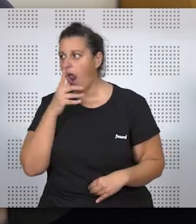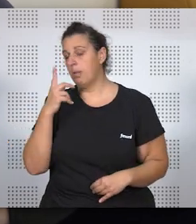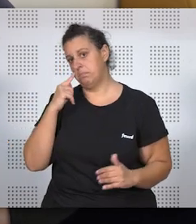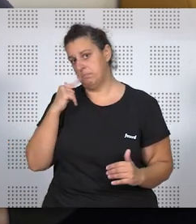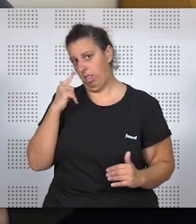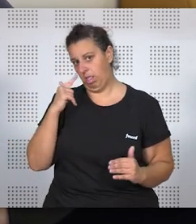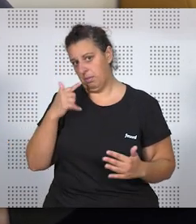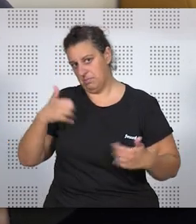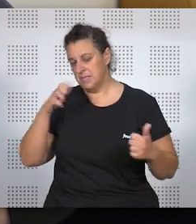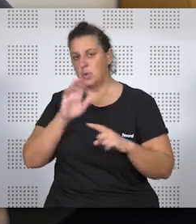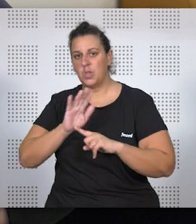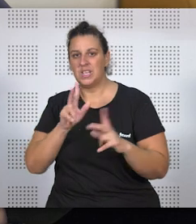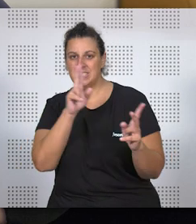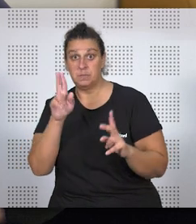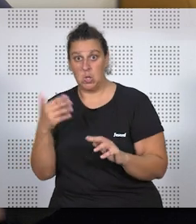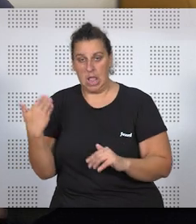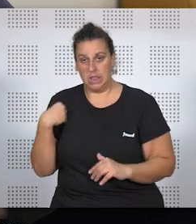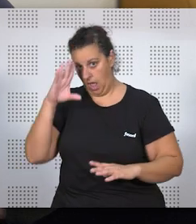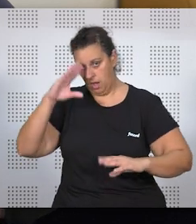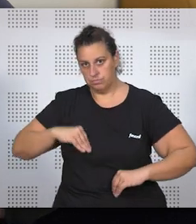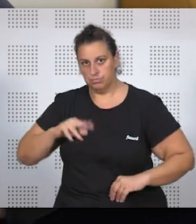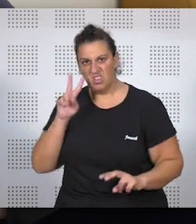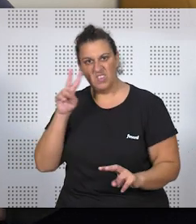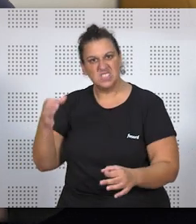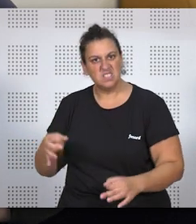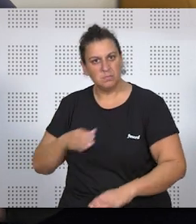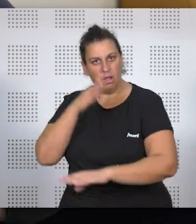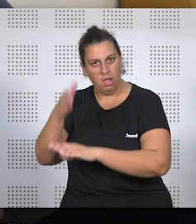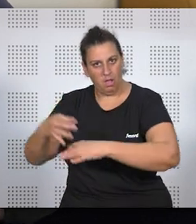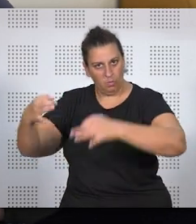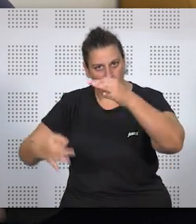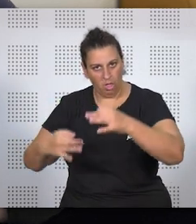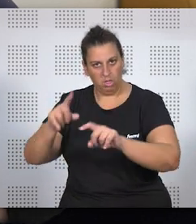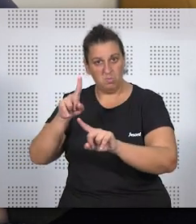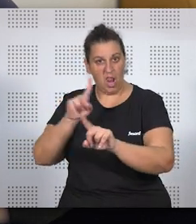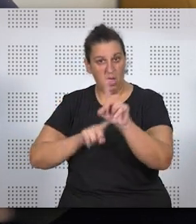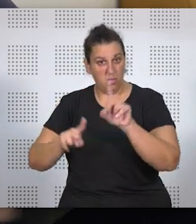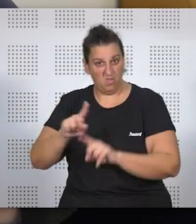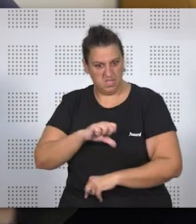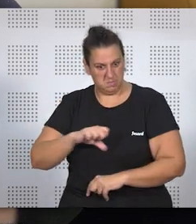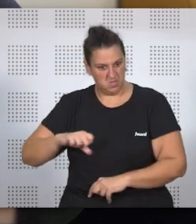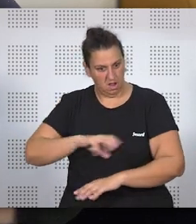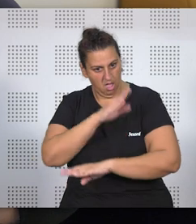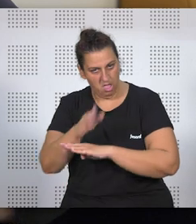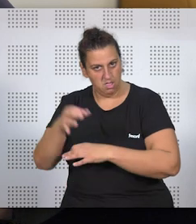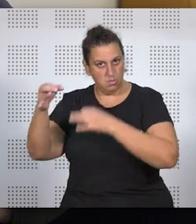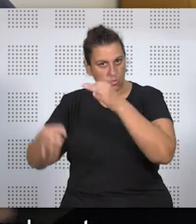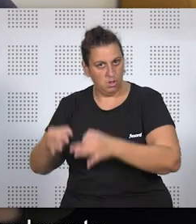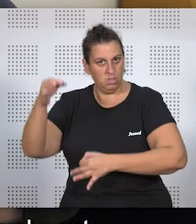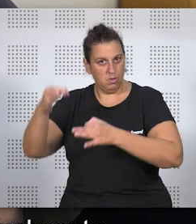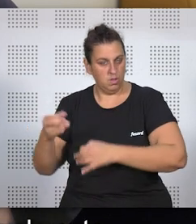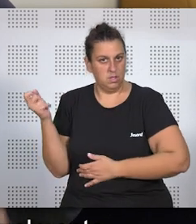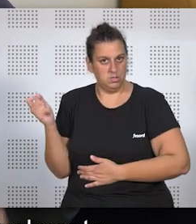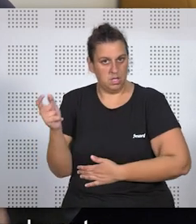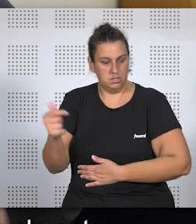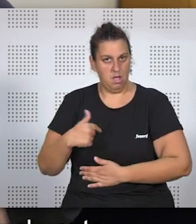estamos más acostumbrados a través del cine de las series, pero, el ver cómo iban siempre los tribunales, a resolver conflictos que son de índole personal, familiar, es